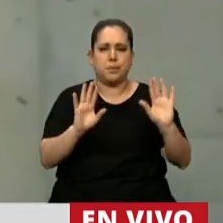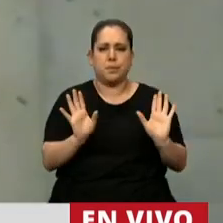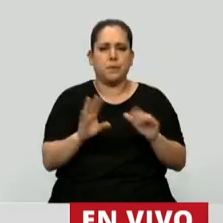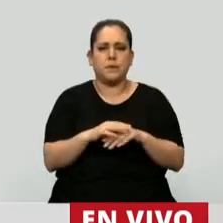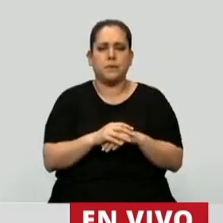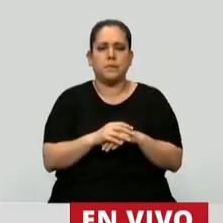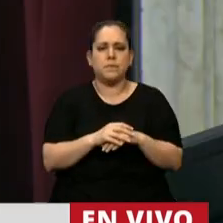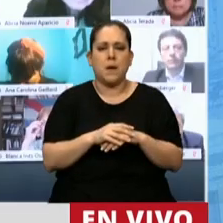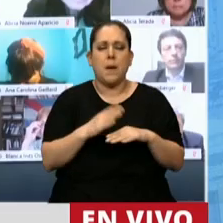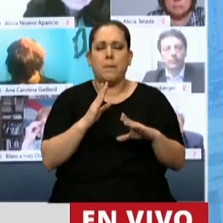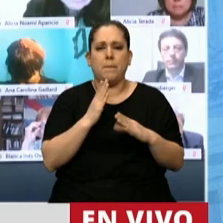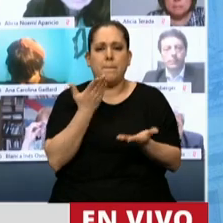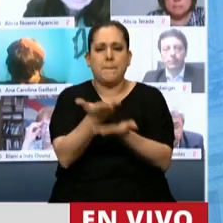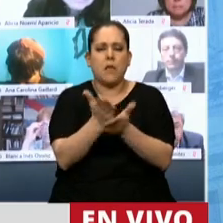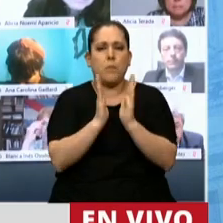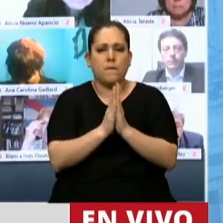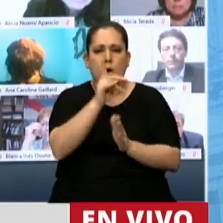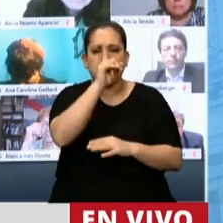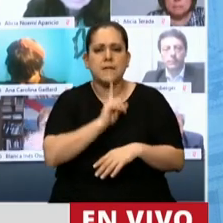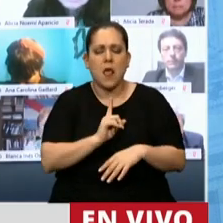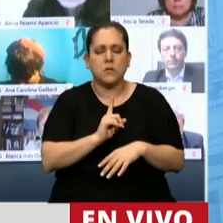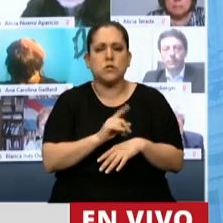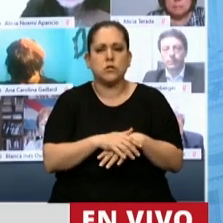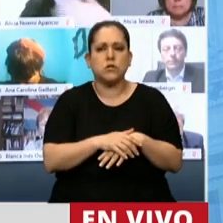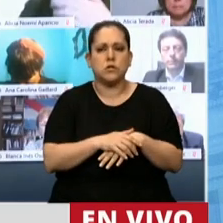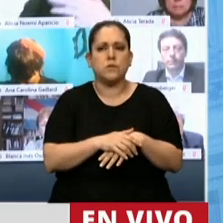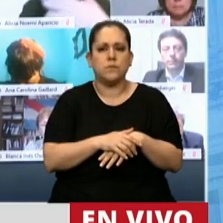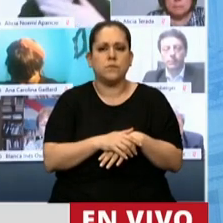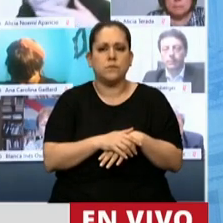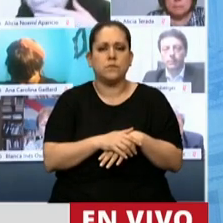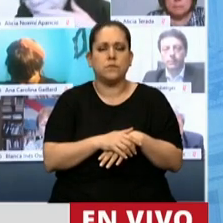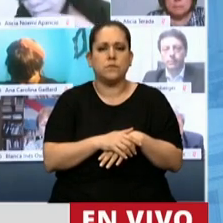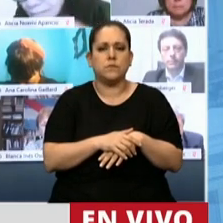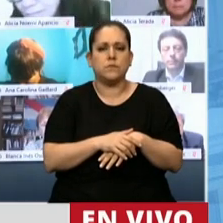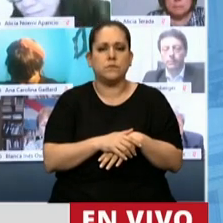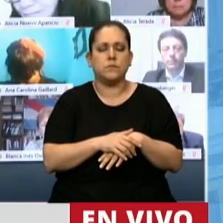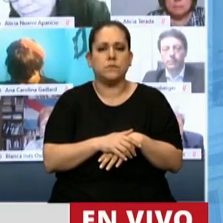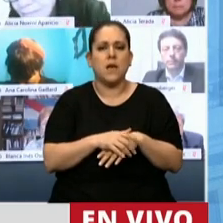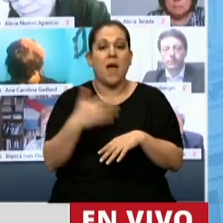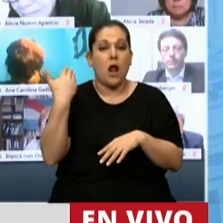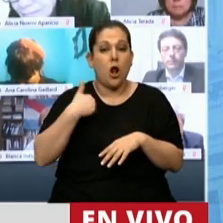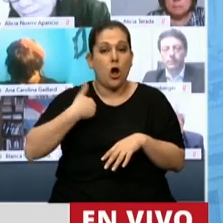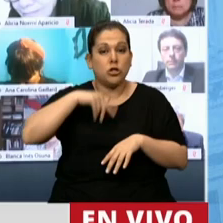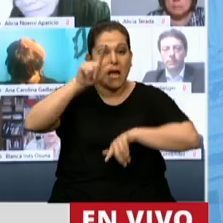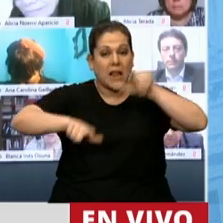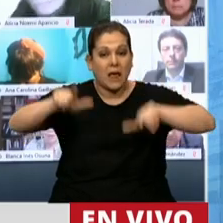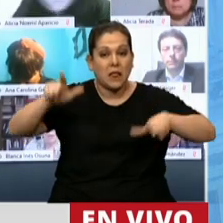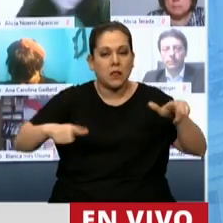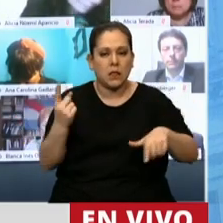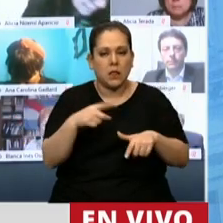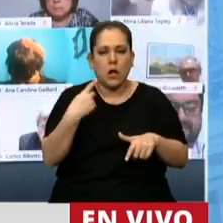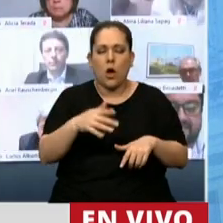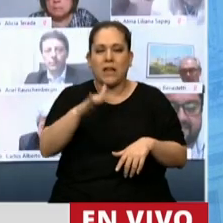también me dijeron para ser presidente. Lo está vaciando. Los argentinos nos estamos